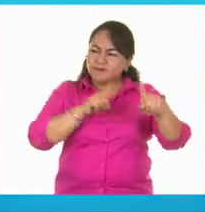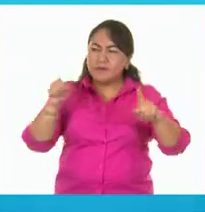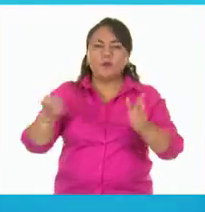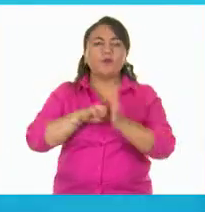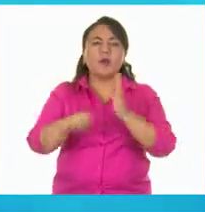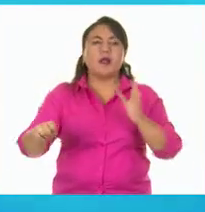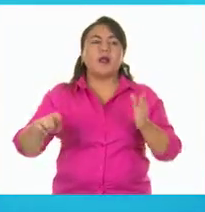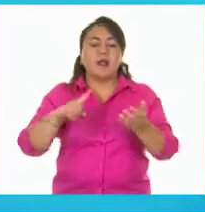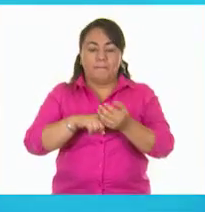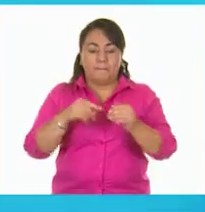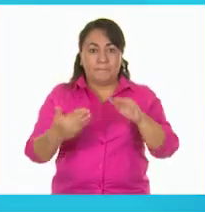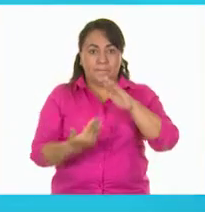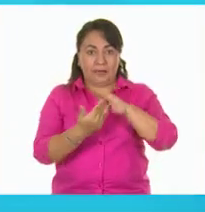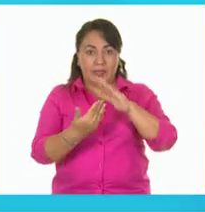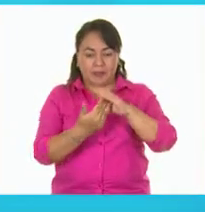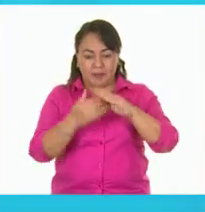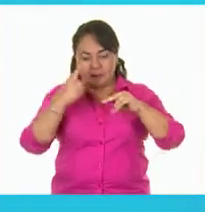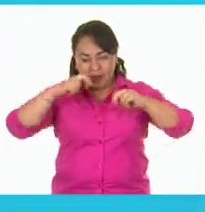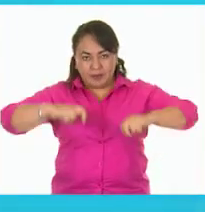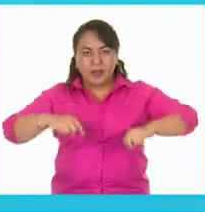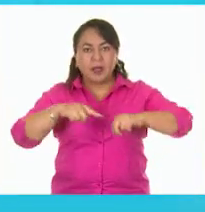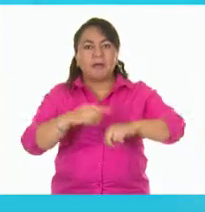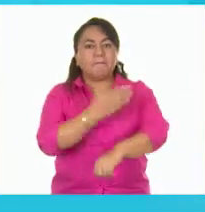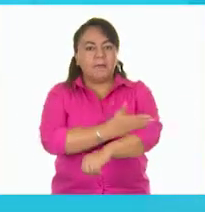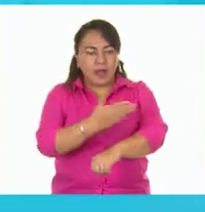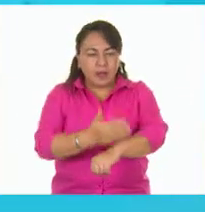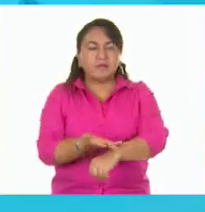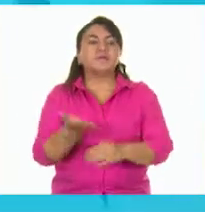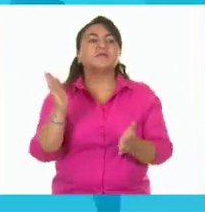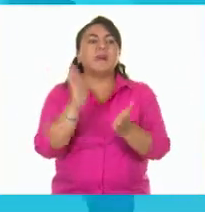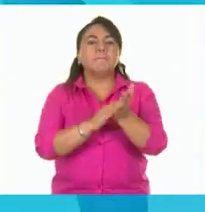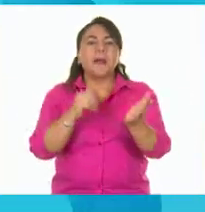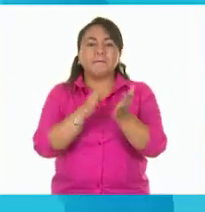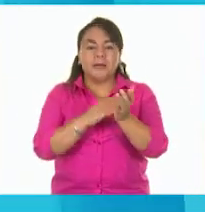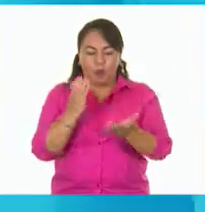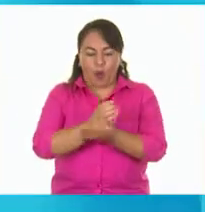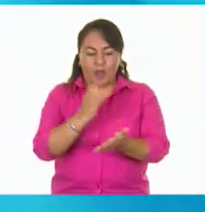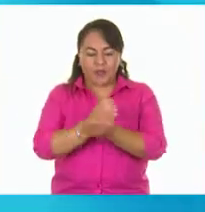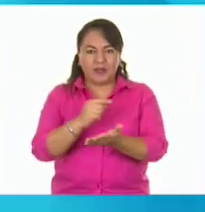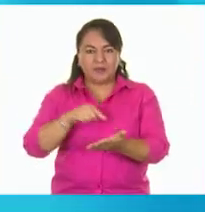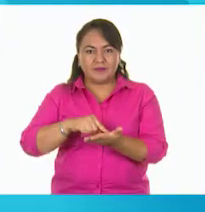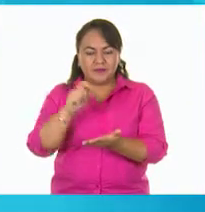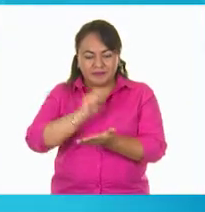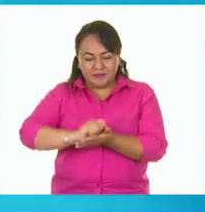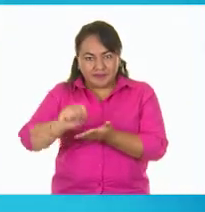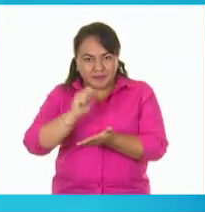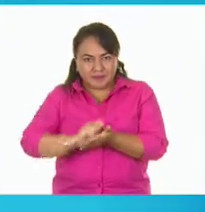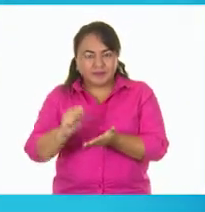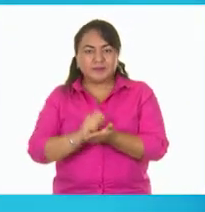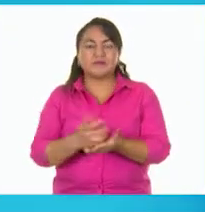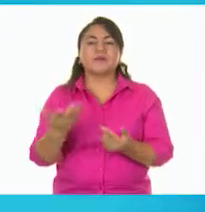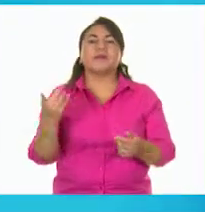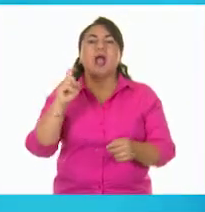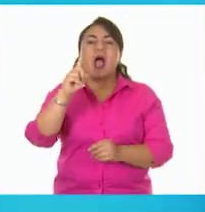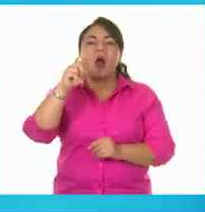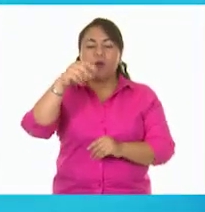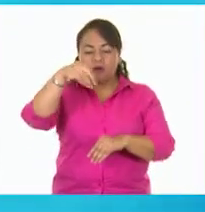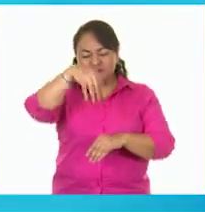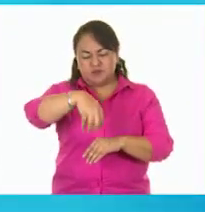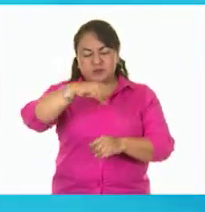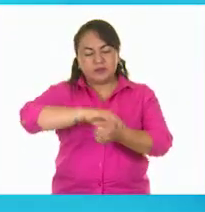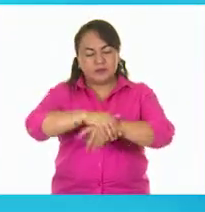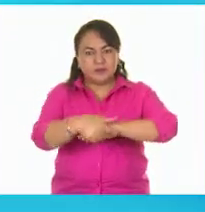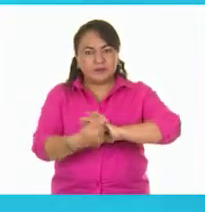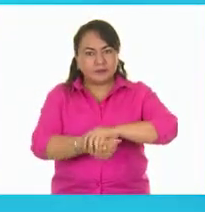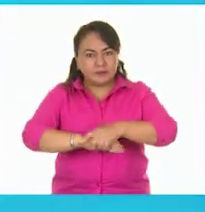la que está hecha la mesa que usas para comer, el papel con el que está elaborado el cuaderno donde tomas nota, el agua con la que te lavas